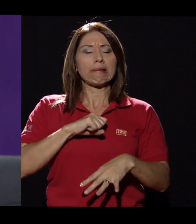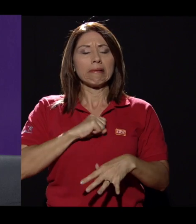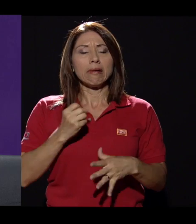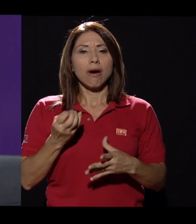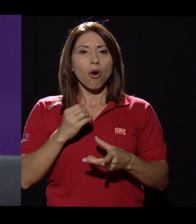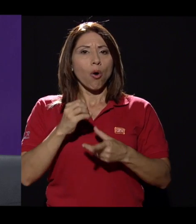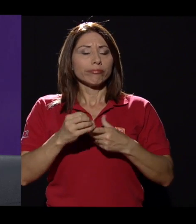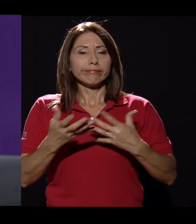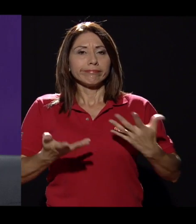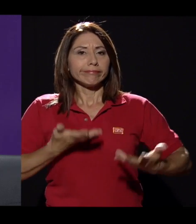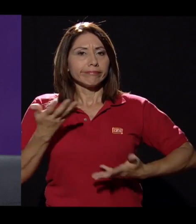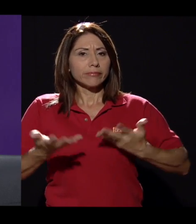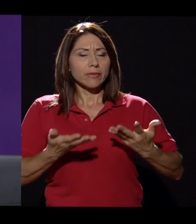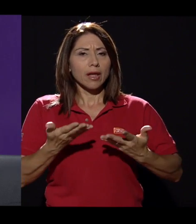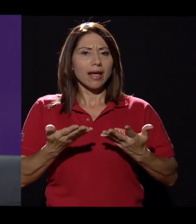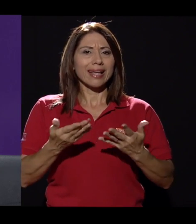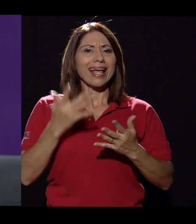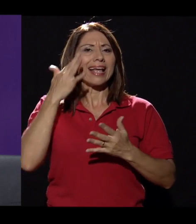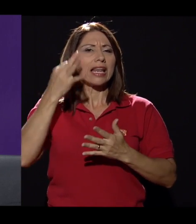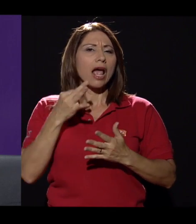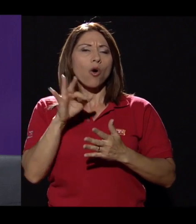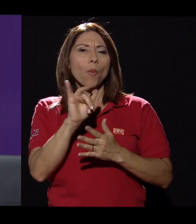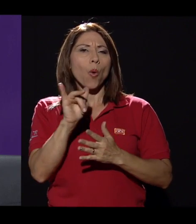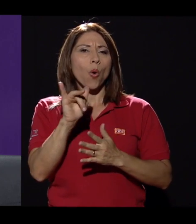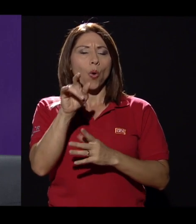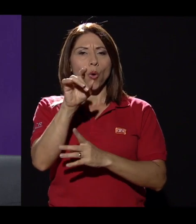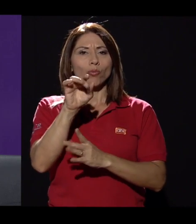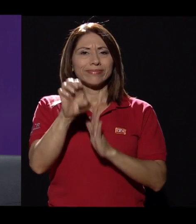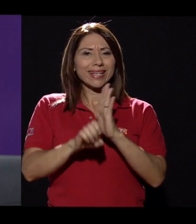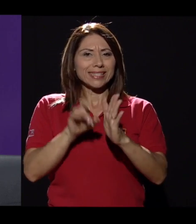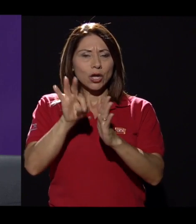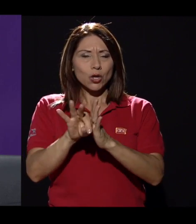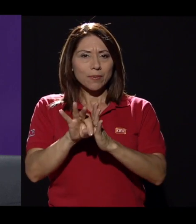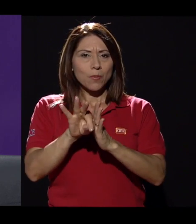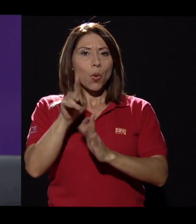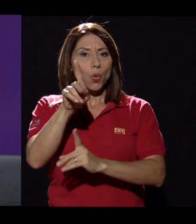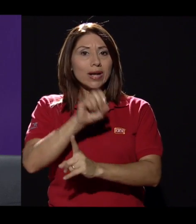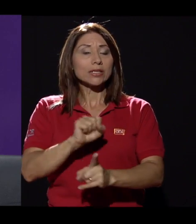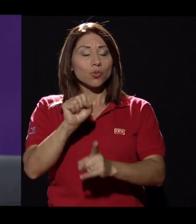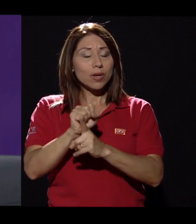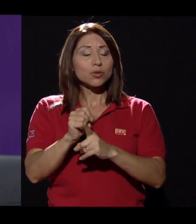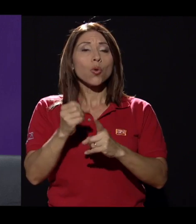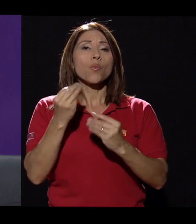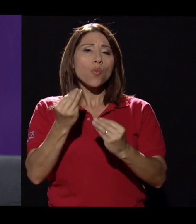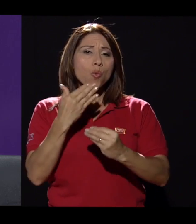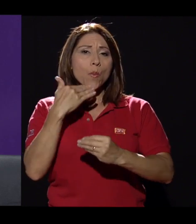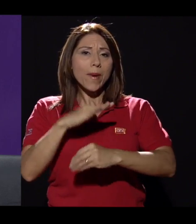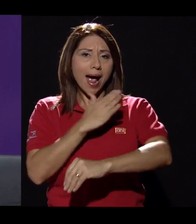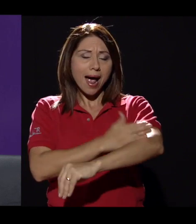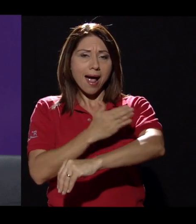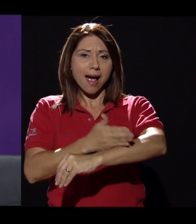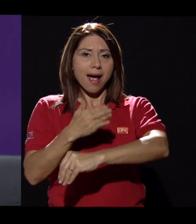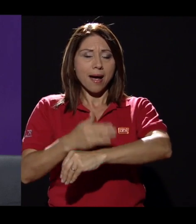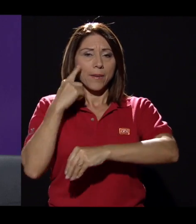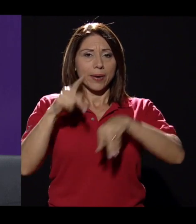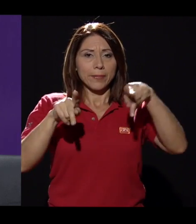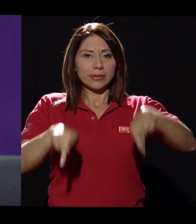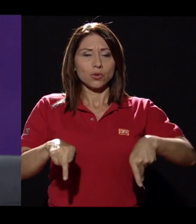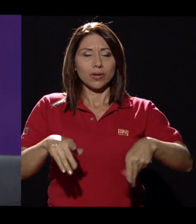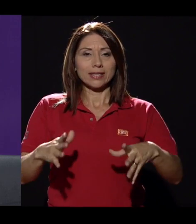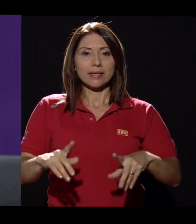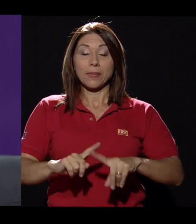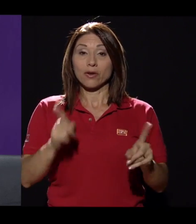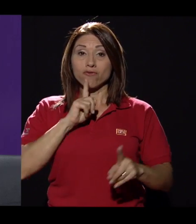estigmatizado como una condición bastante deficiente para algunas personas. Pero